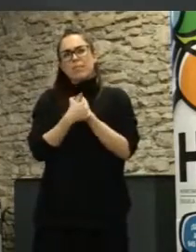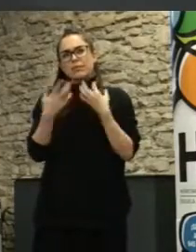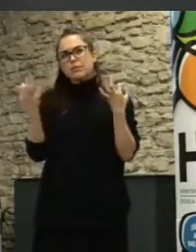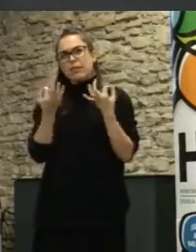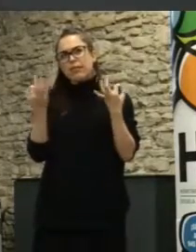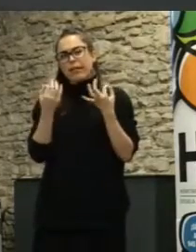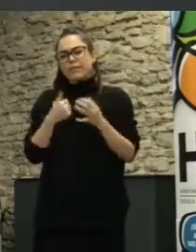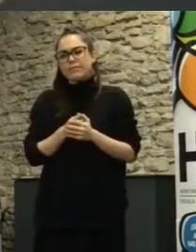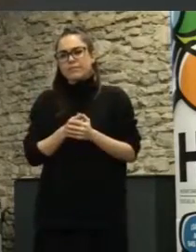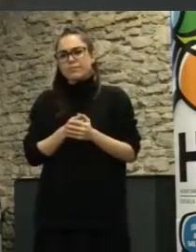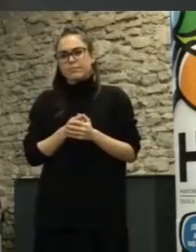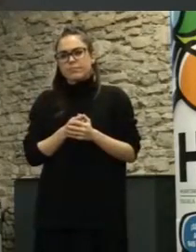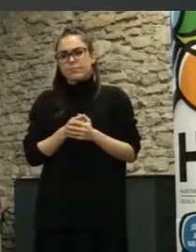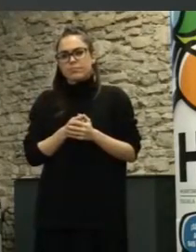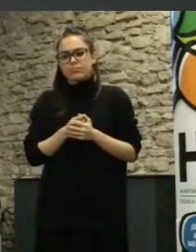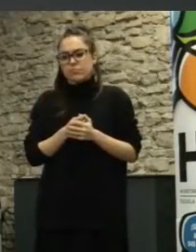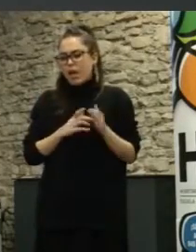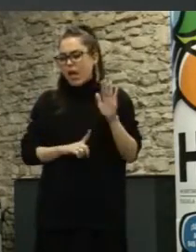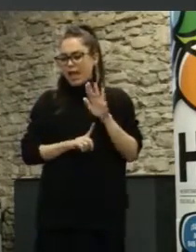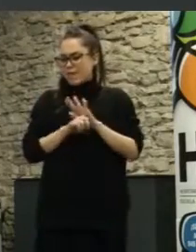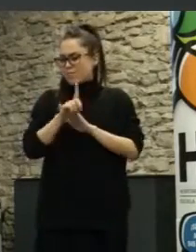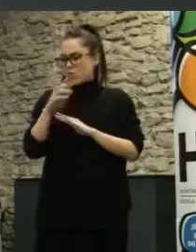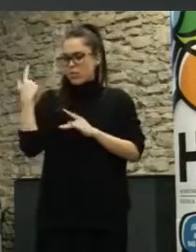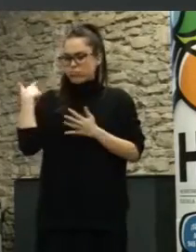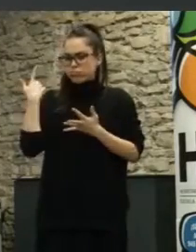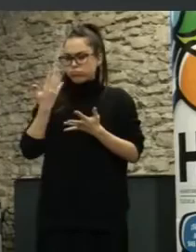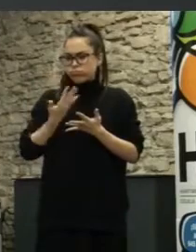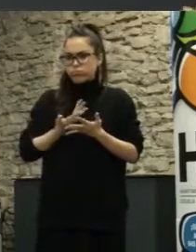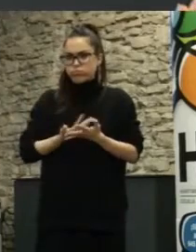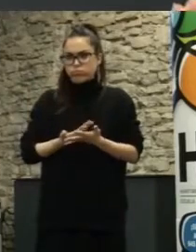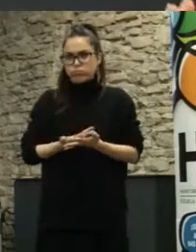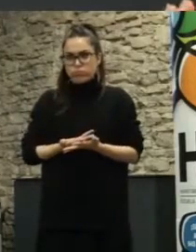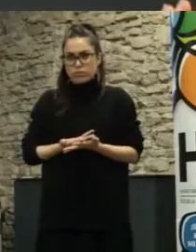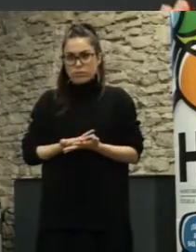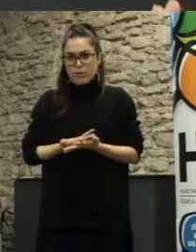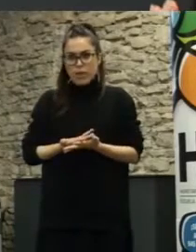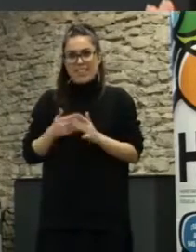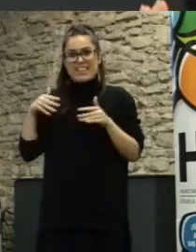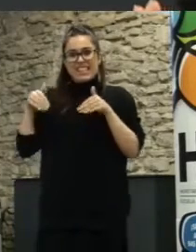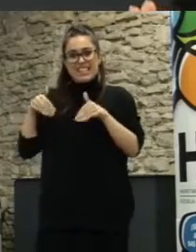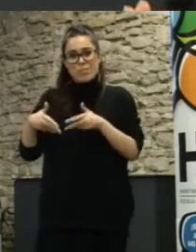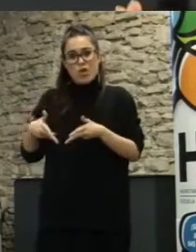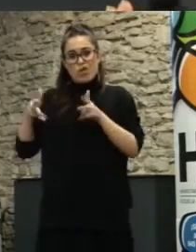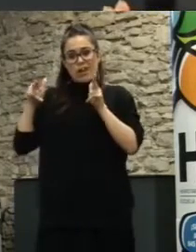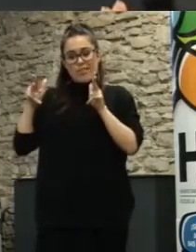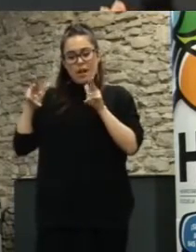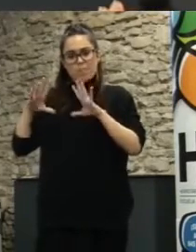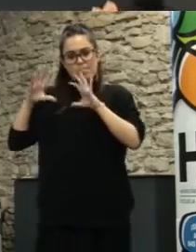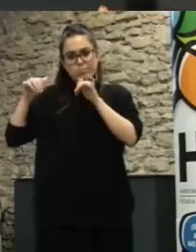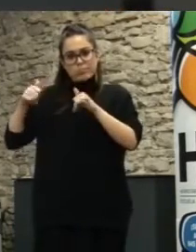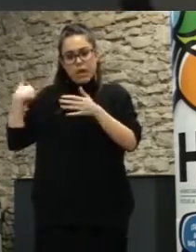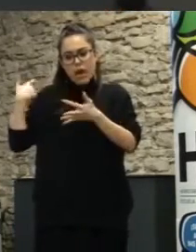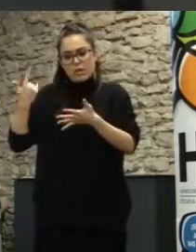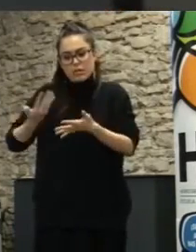cuál ha sido la evolución de la participación ciudadana desde el inicio de la democracia hasta ahora, porque yo creo que ayuda un poco a